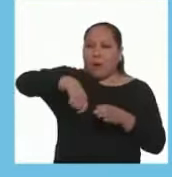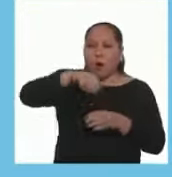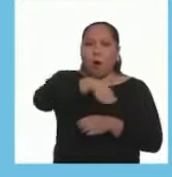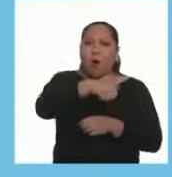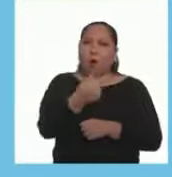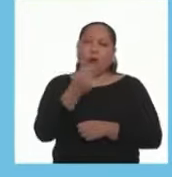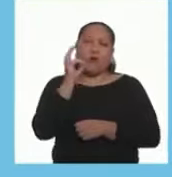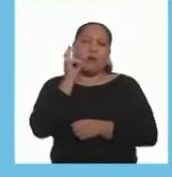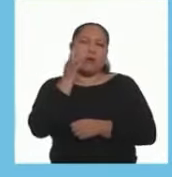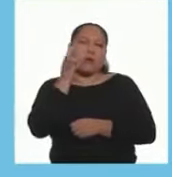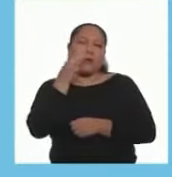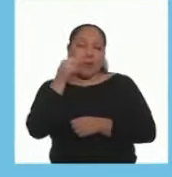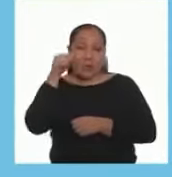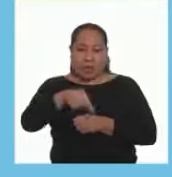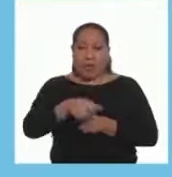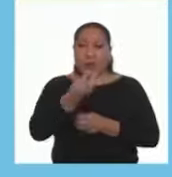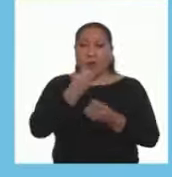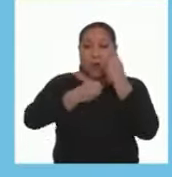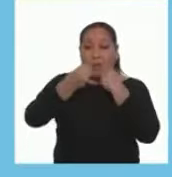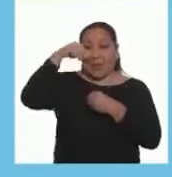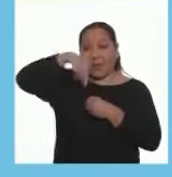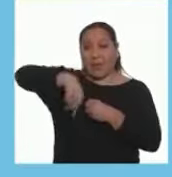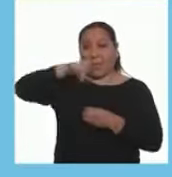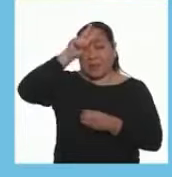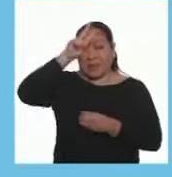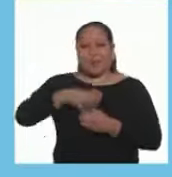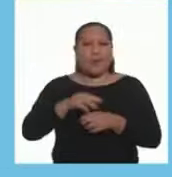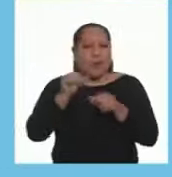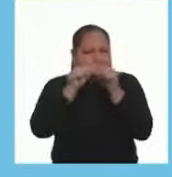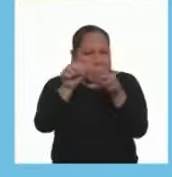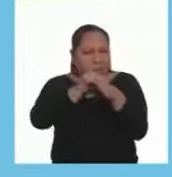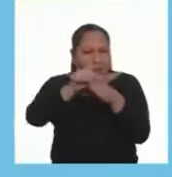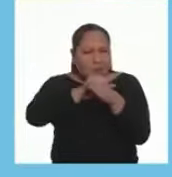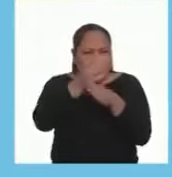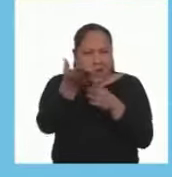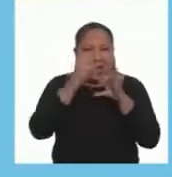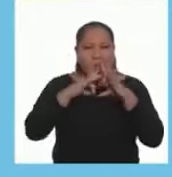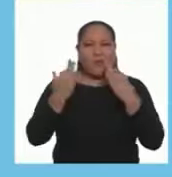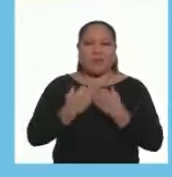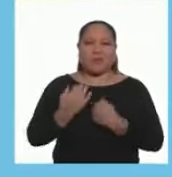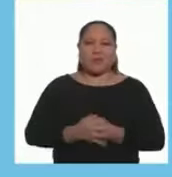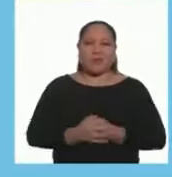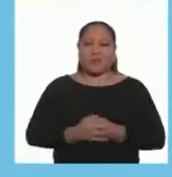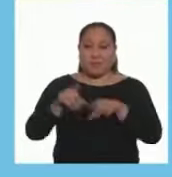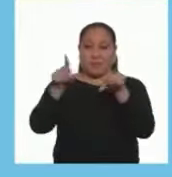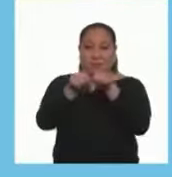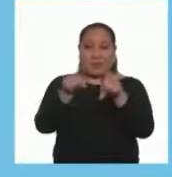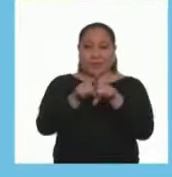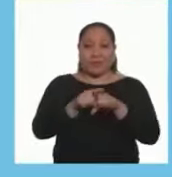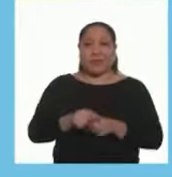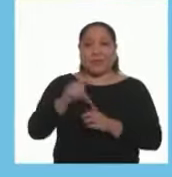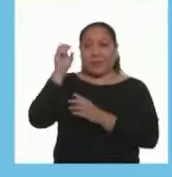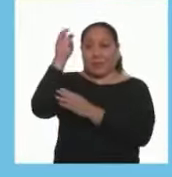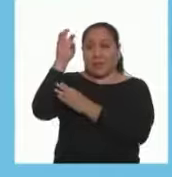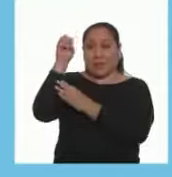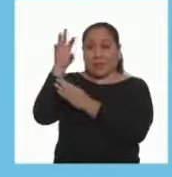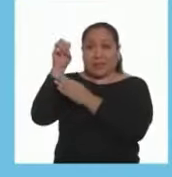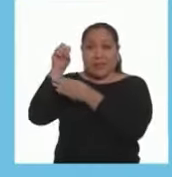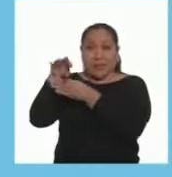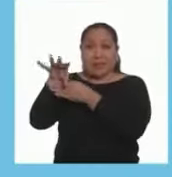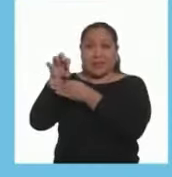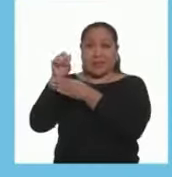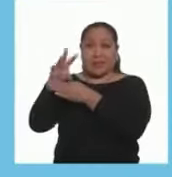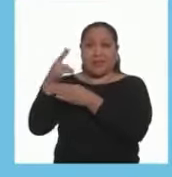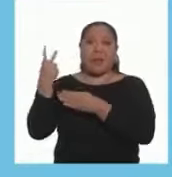Preparando Otros Ricos platos De nuestro Perú Sigan Practicando Familias Además